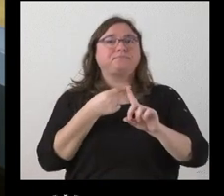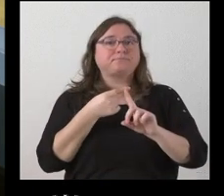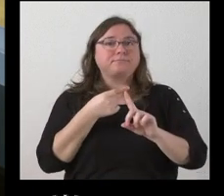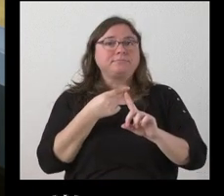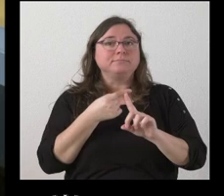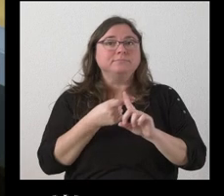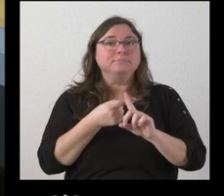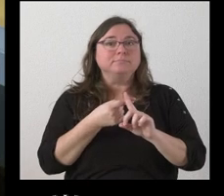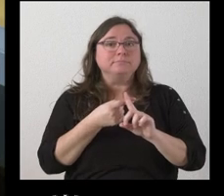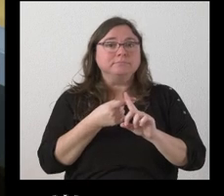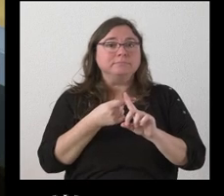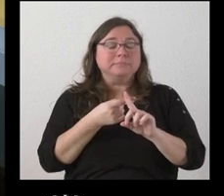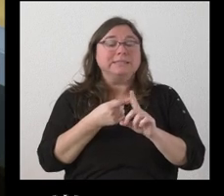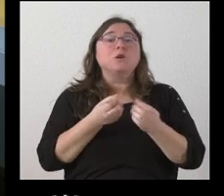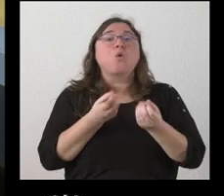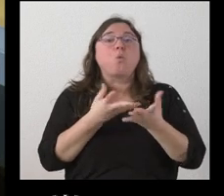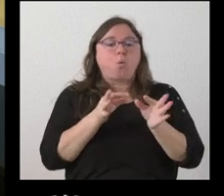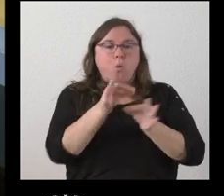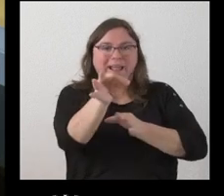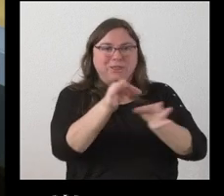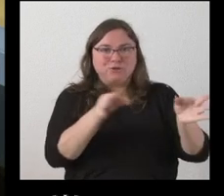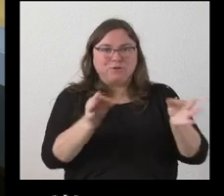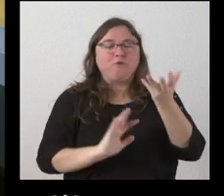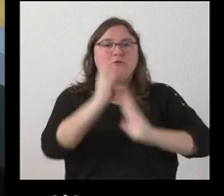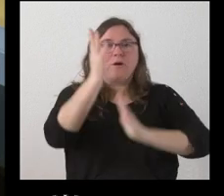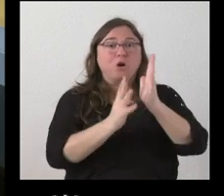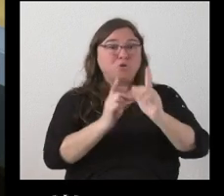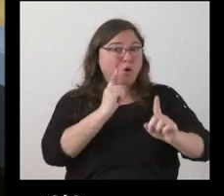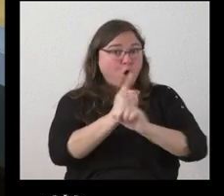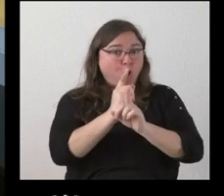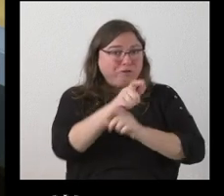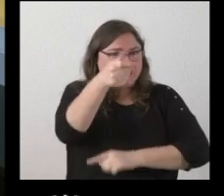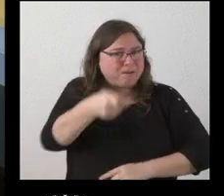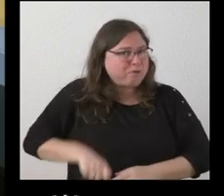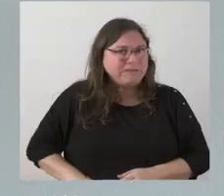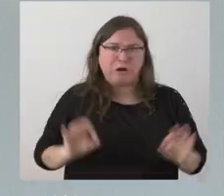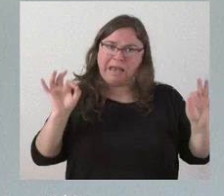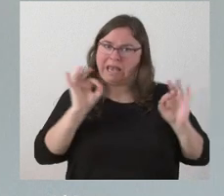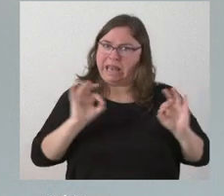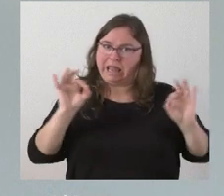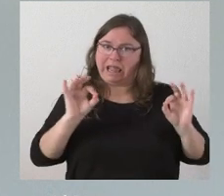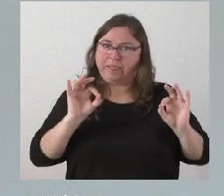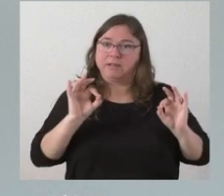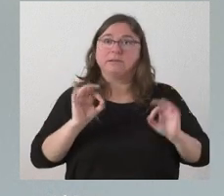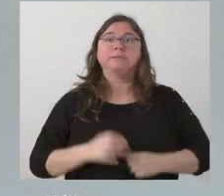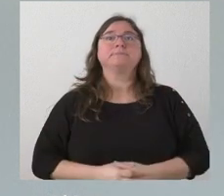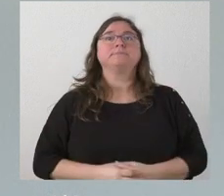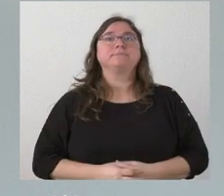y cuál es la superficie quemada no he hecho ninguna crítica a los trabajadores nada más lejos de mi intención pues el criterio es profesional